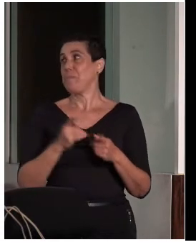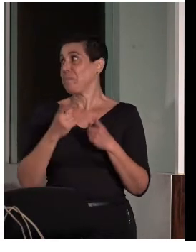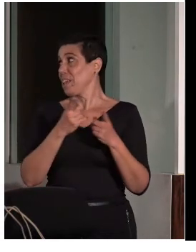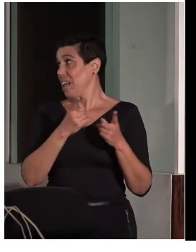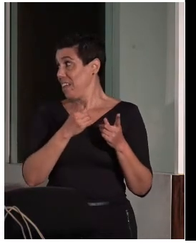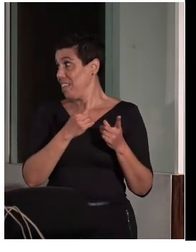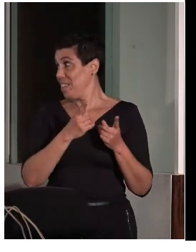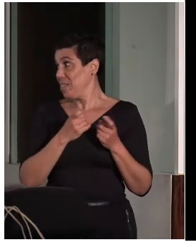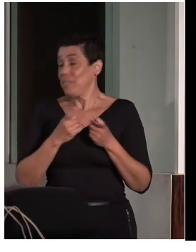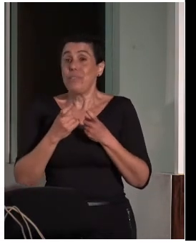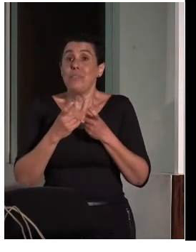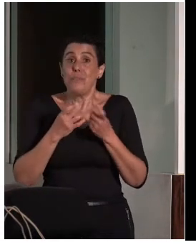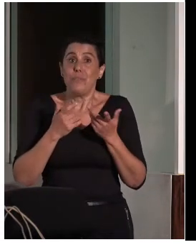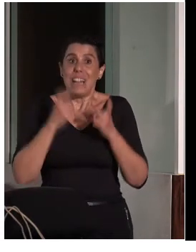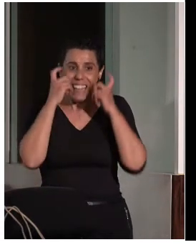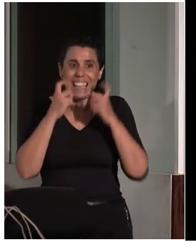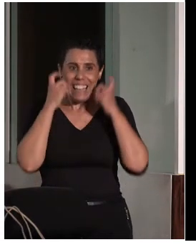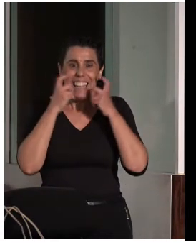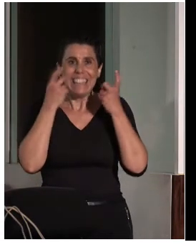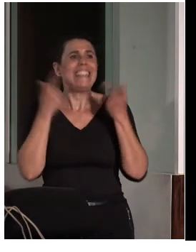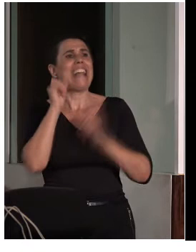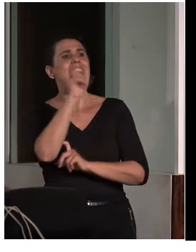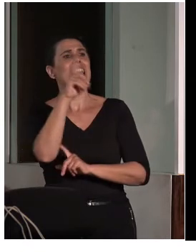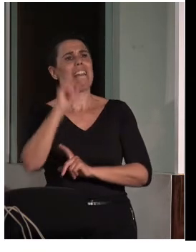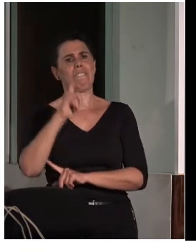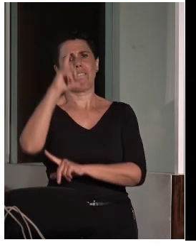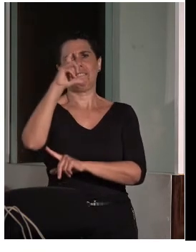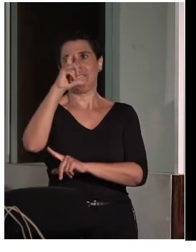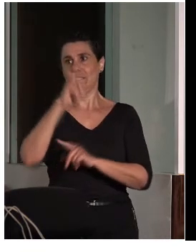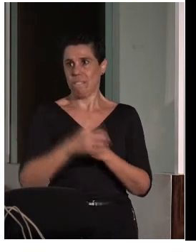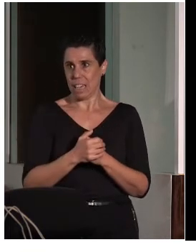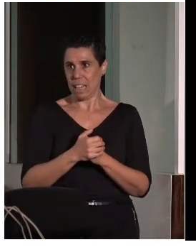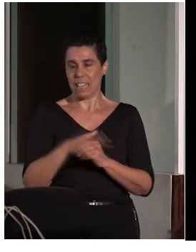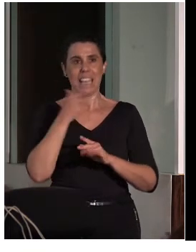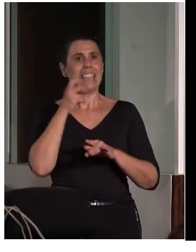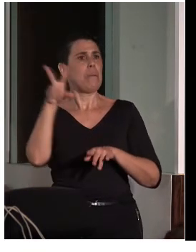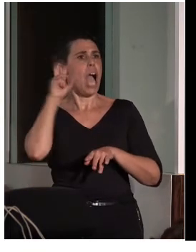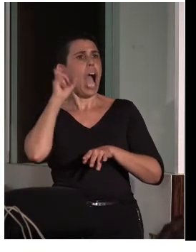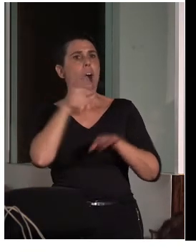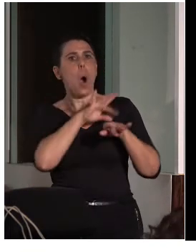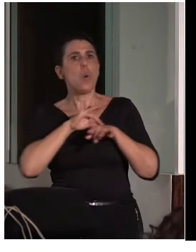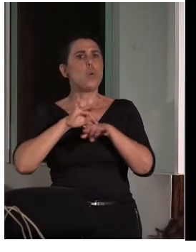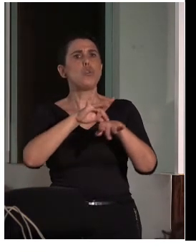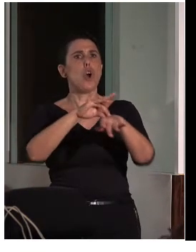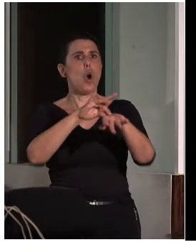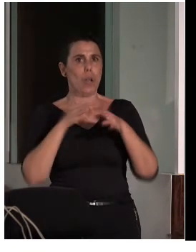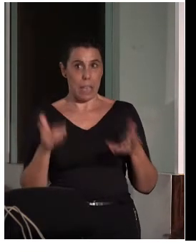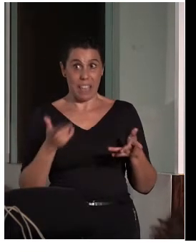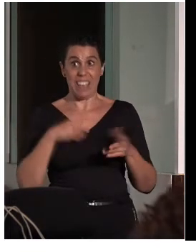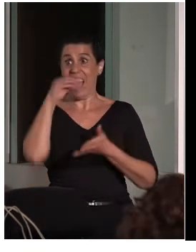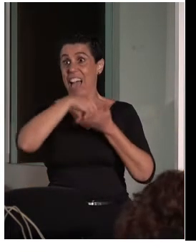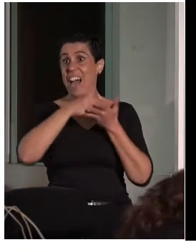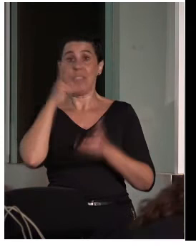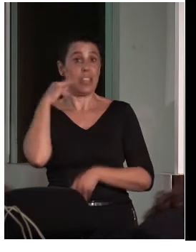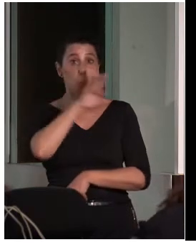poderlas leer todo el mundo, y las audioguías, que es lo más habitual en la mayoría de los museos.